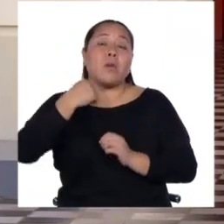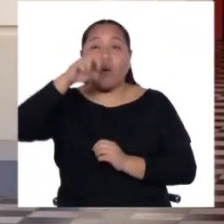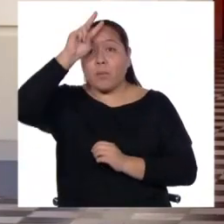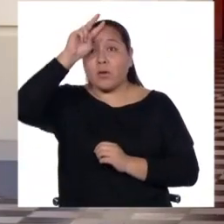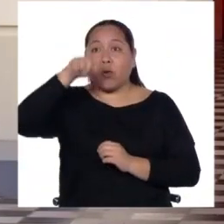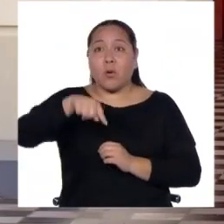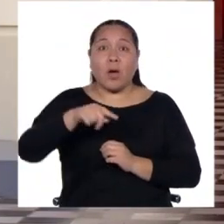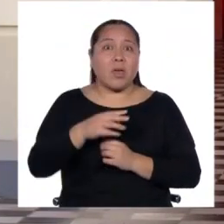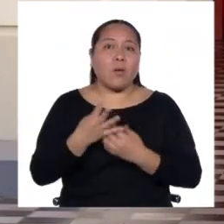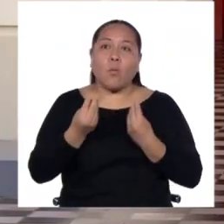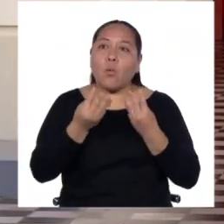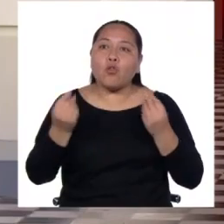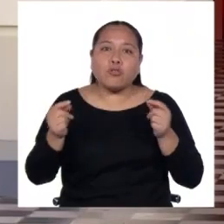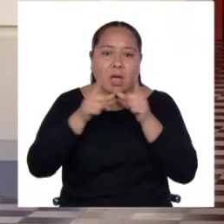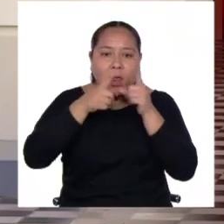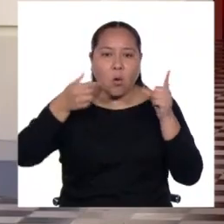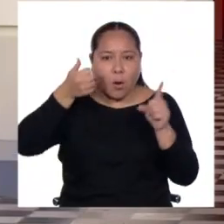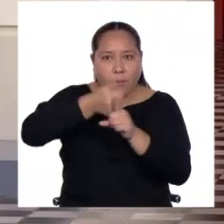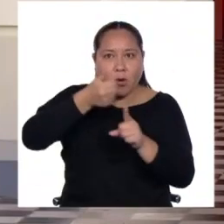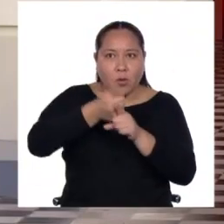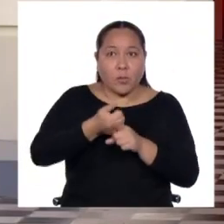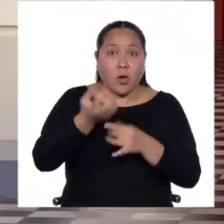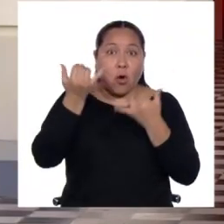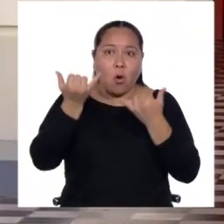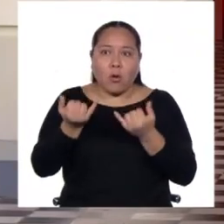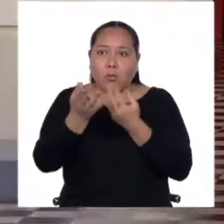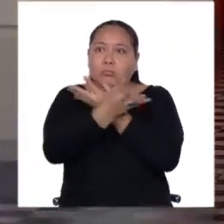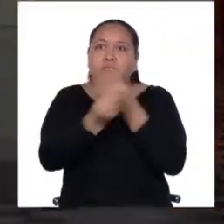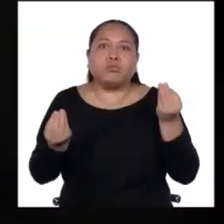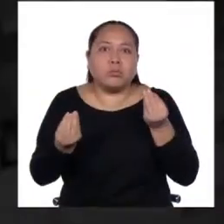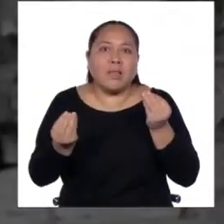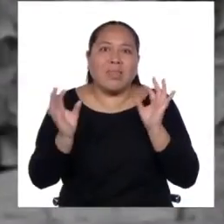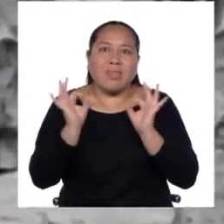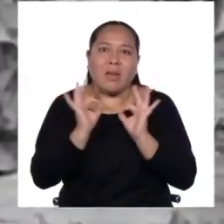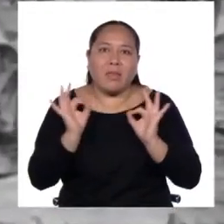existían varias lenguas originarias, de las que hoy no queda ninguna.